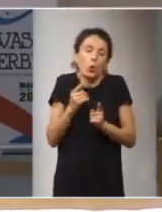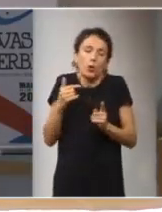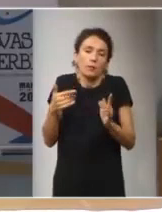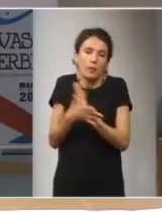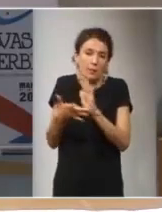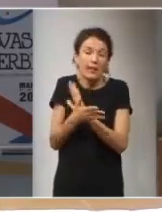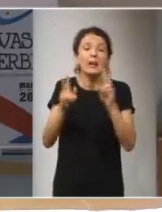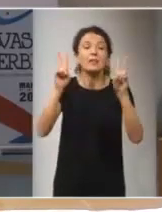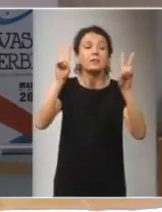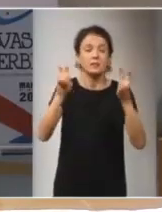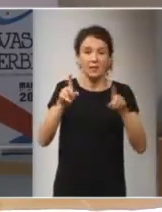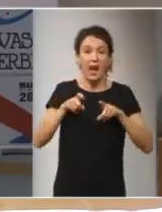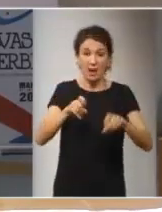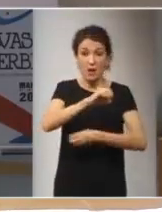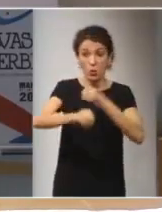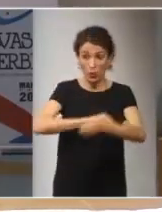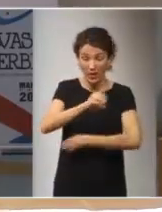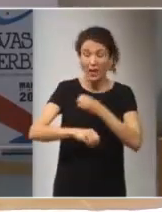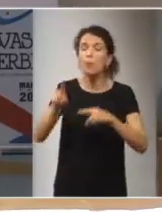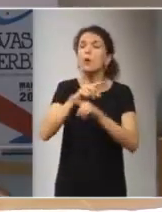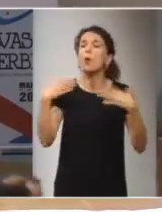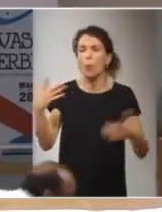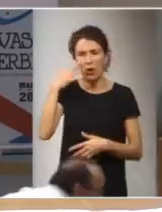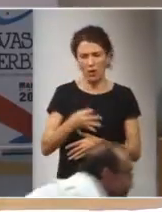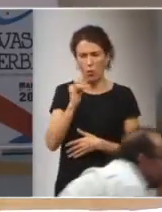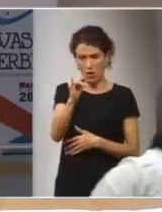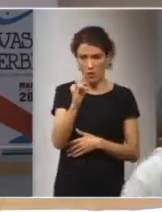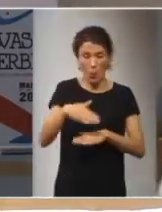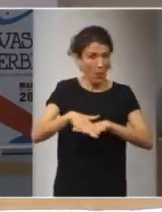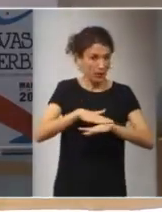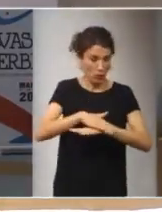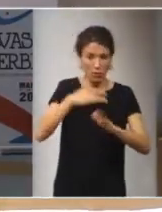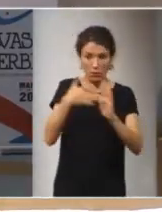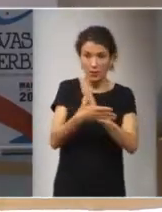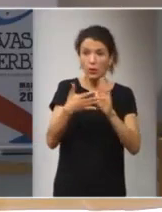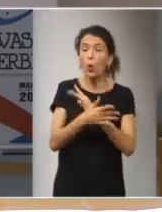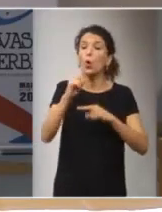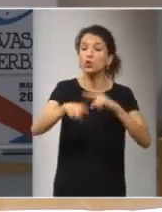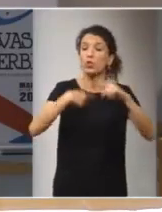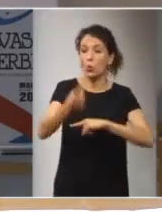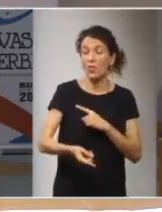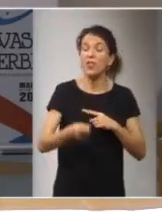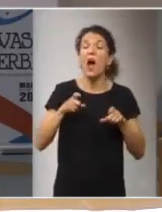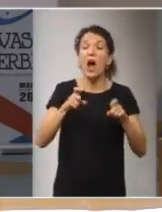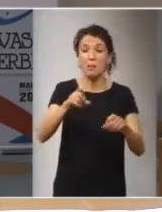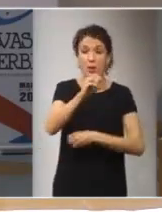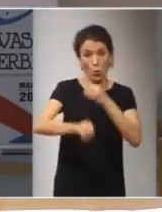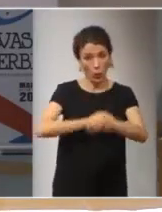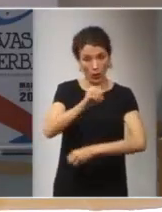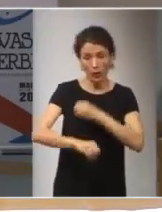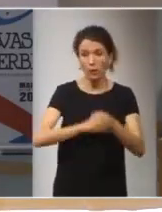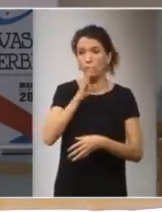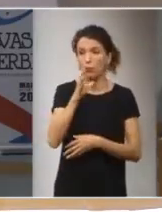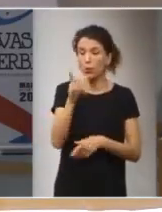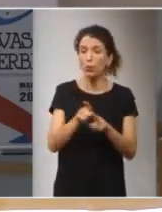pasa con las armas nucleares porque son un riesgo. básicamente las consecuencias de las armas nucleares se dan por